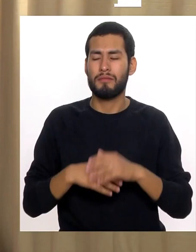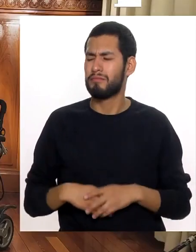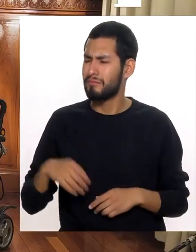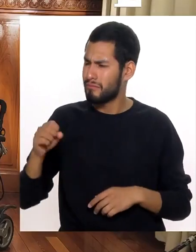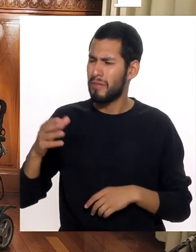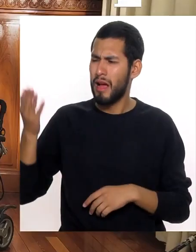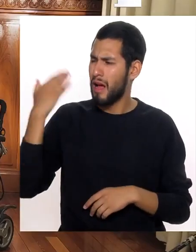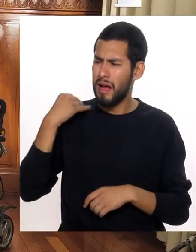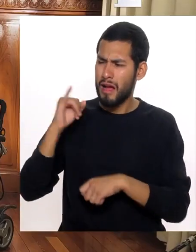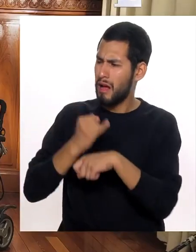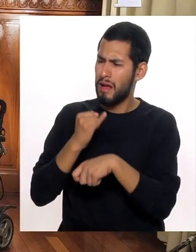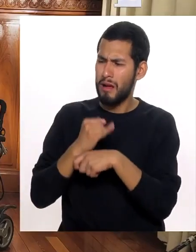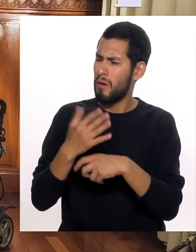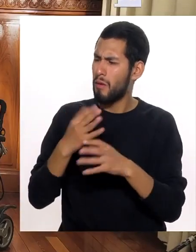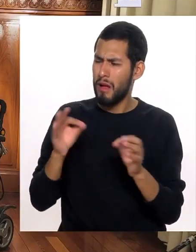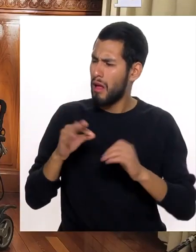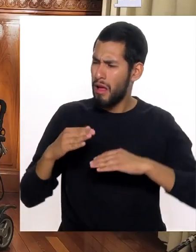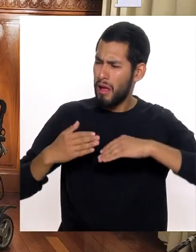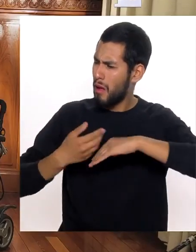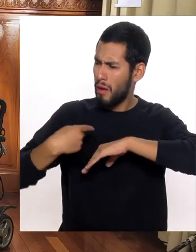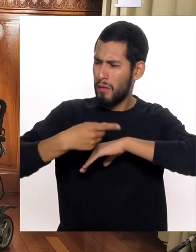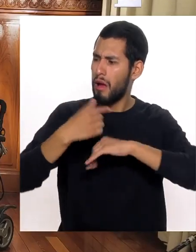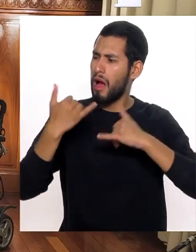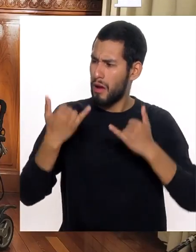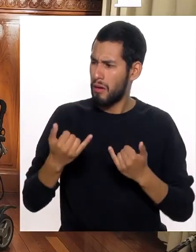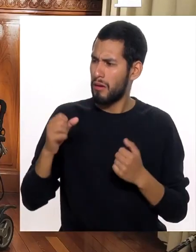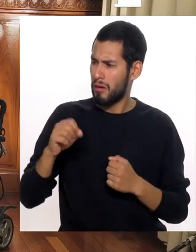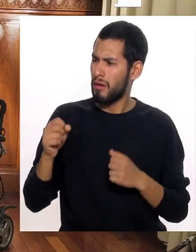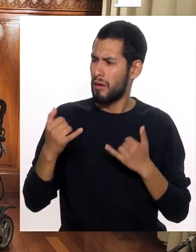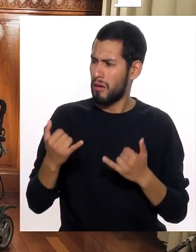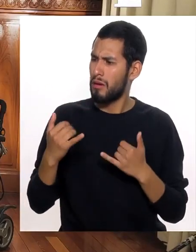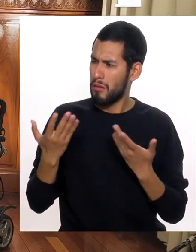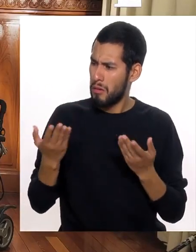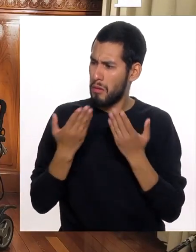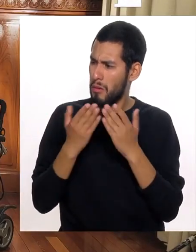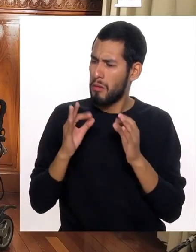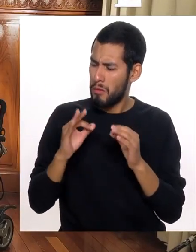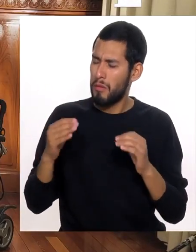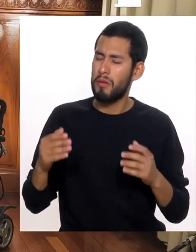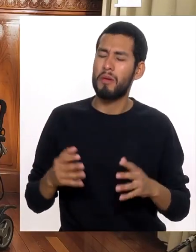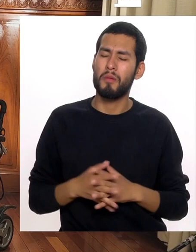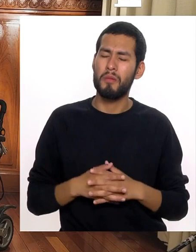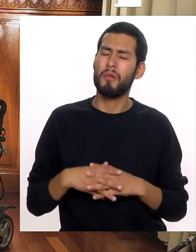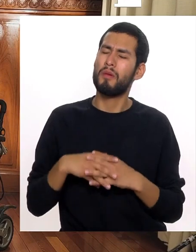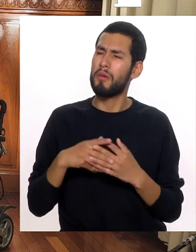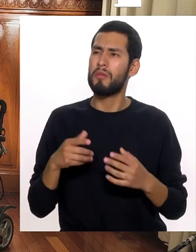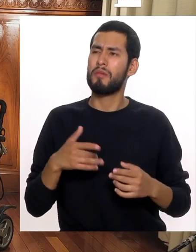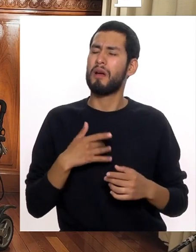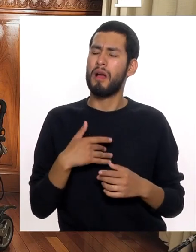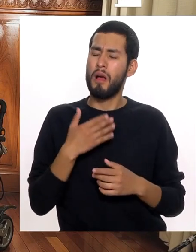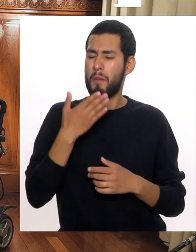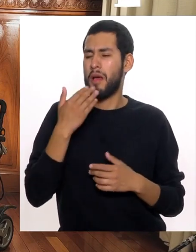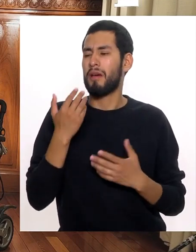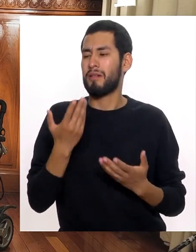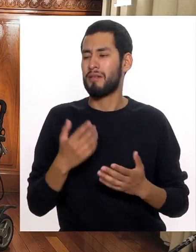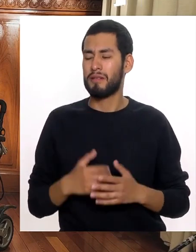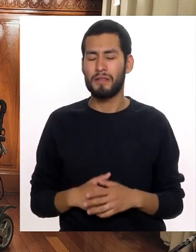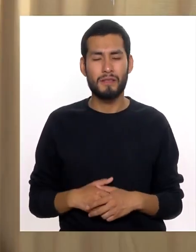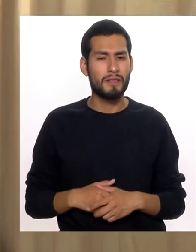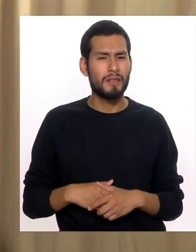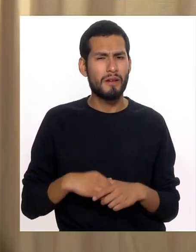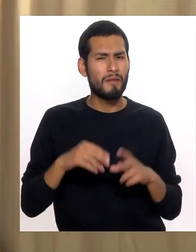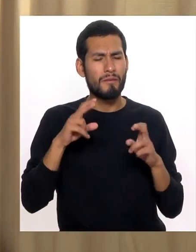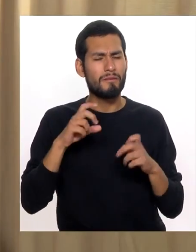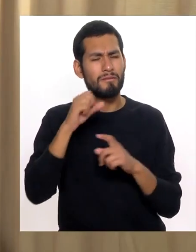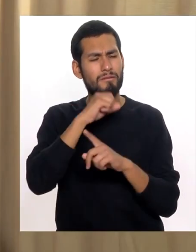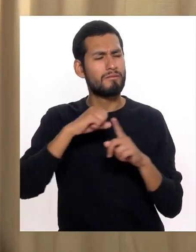accesibilidad Importante Ni las parroquias Ni las iglesias Habían rampas Ahora ya Ya están viendo Entonces Que uno se siente mejor